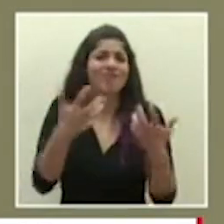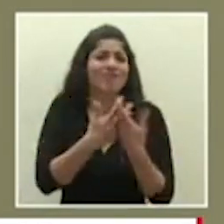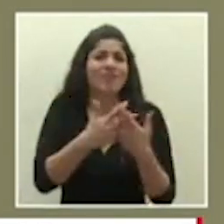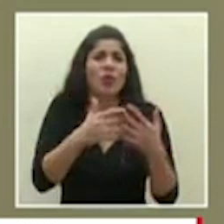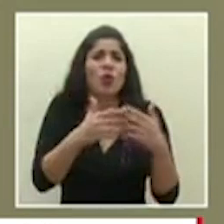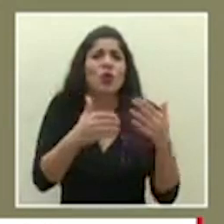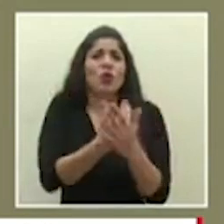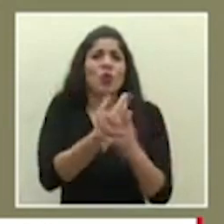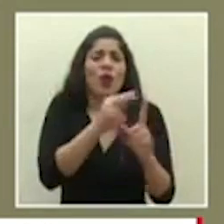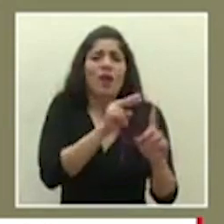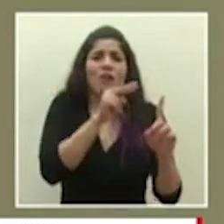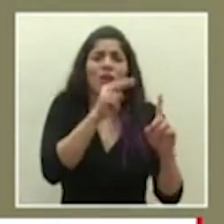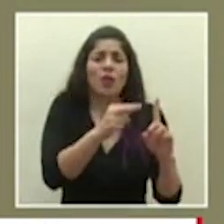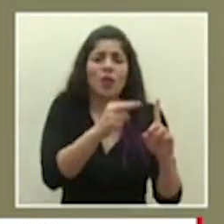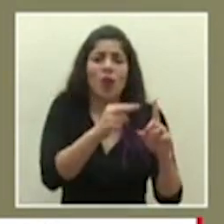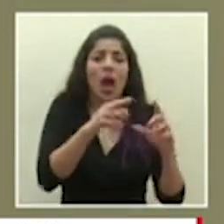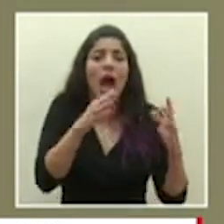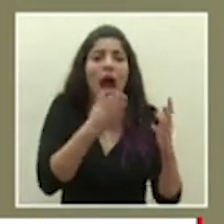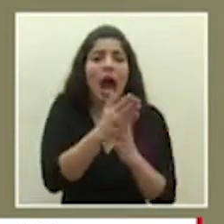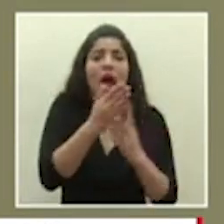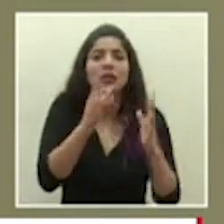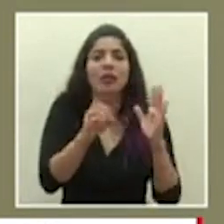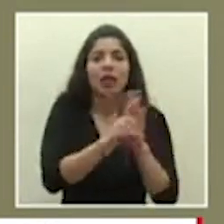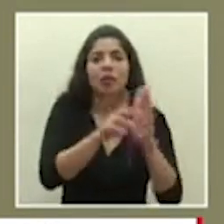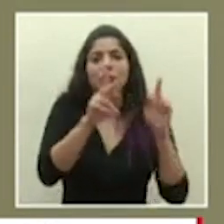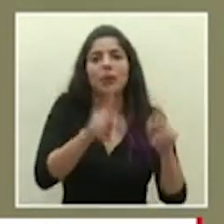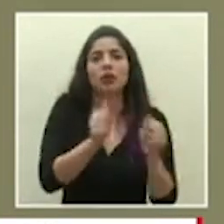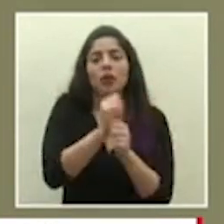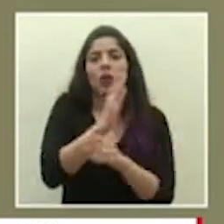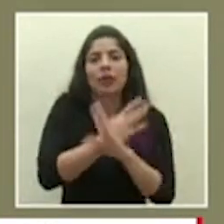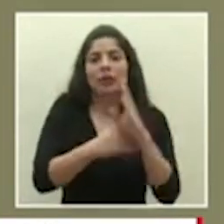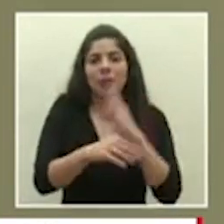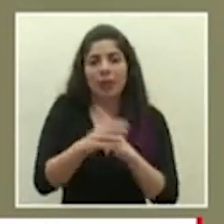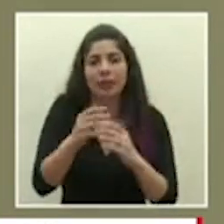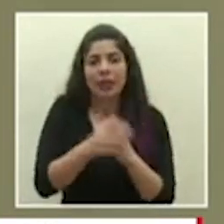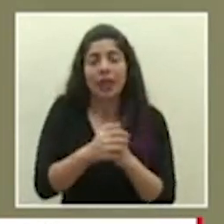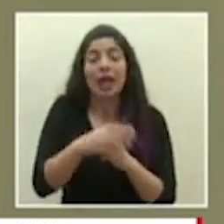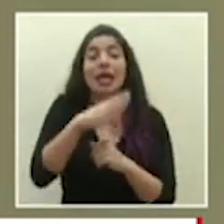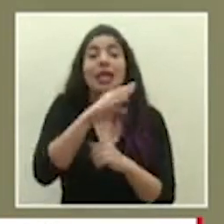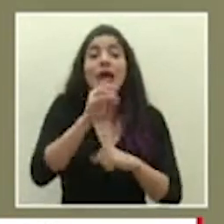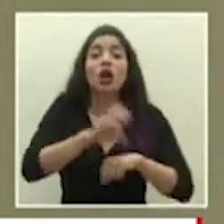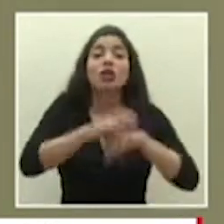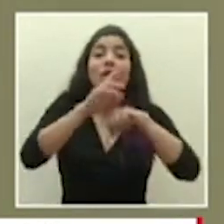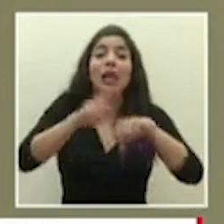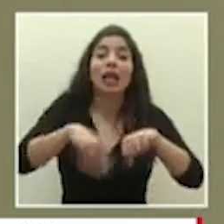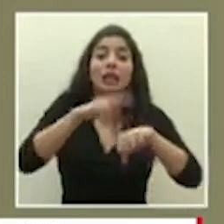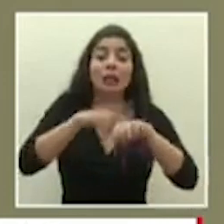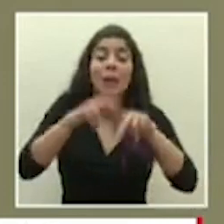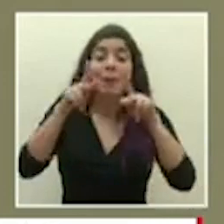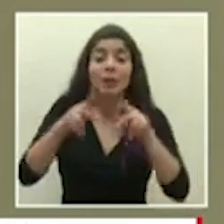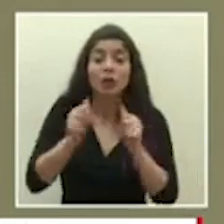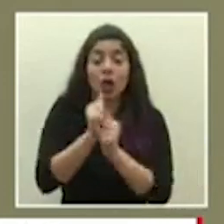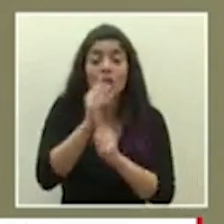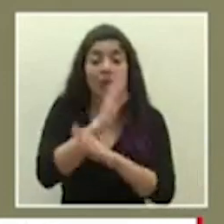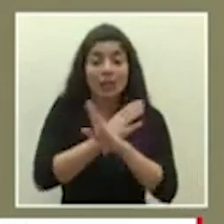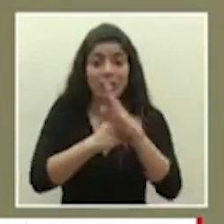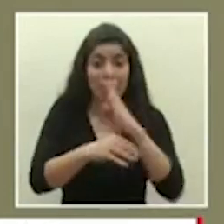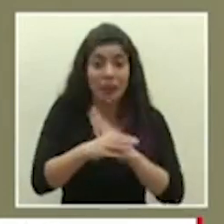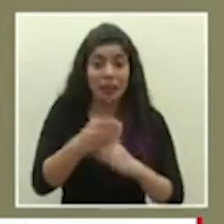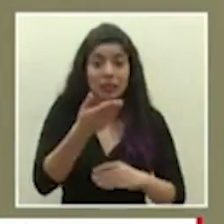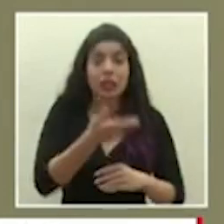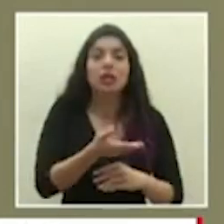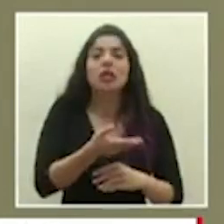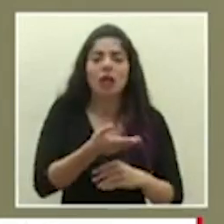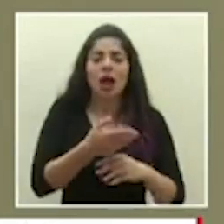paradigma de acceso a derechos de las personas con discapacidad y el consejo nacional de personas con discapacidad